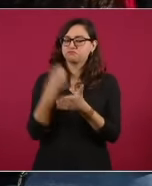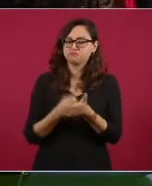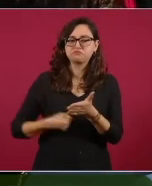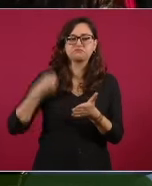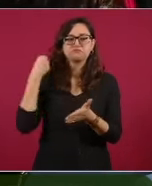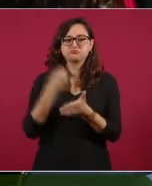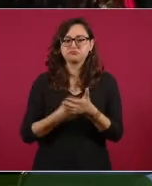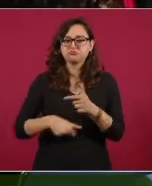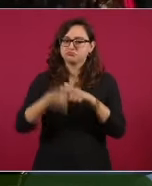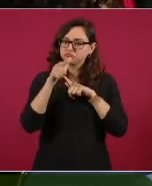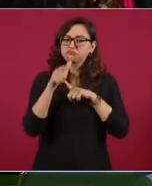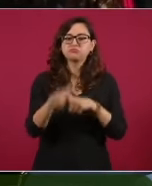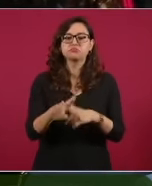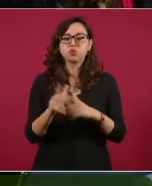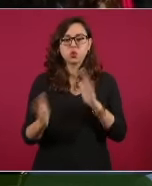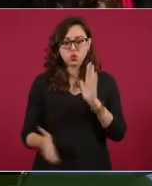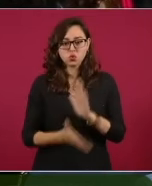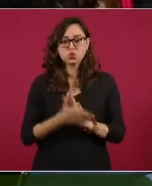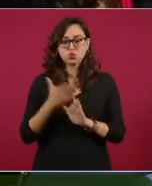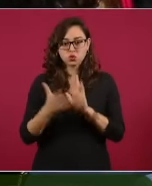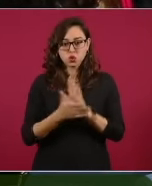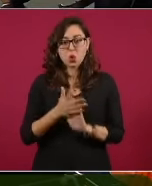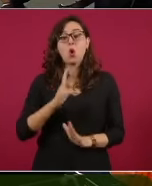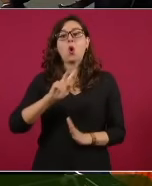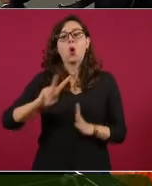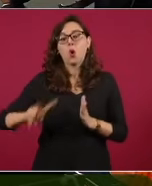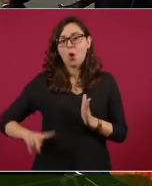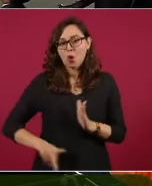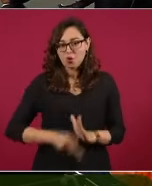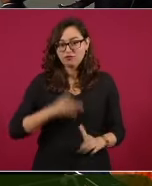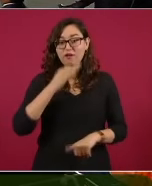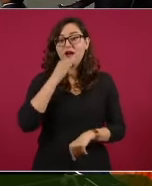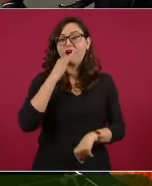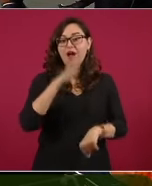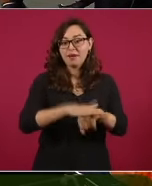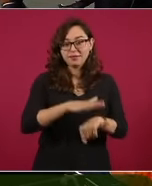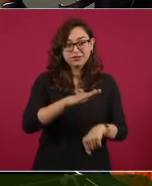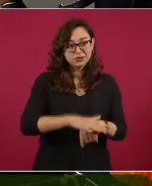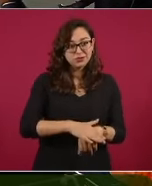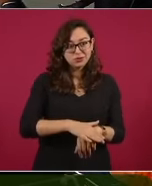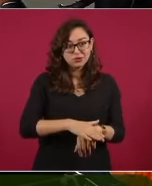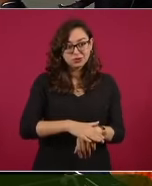Y aprovecho también para mandarles el recado a los de aquí.